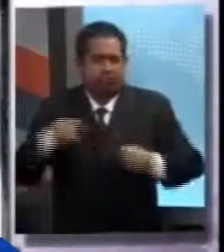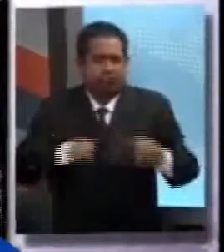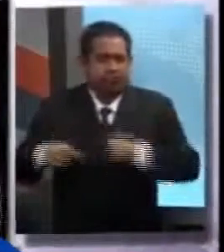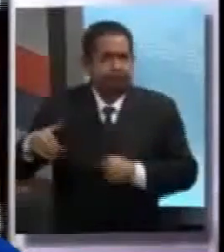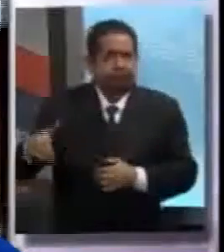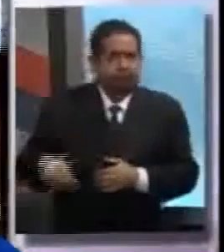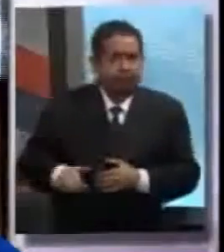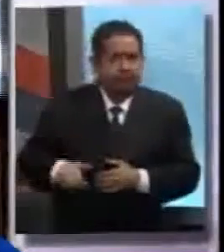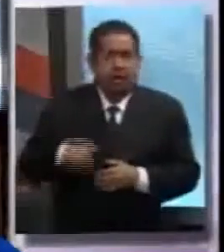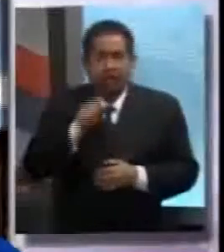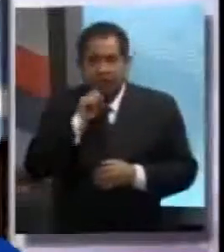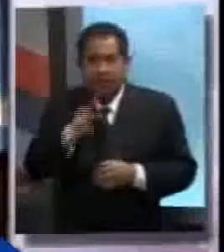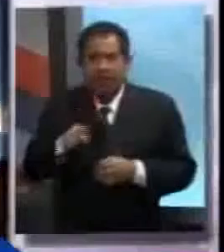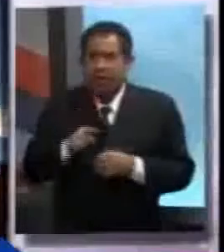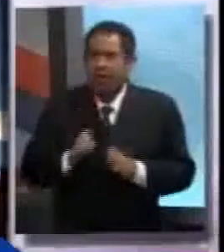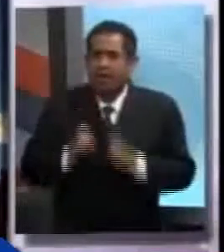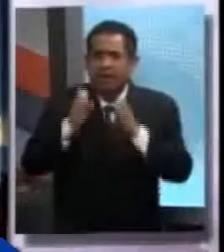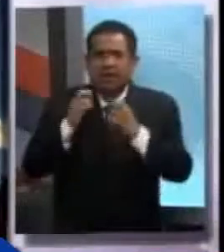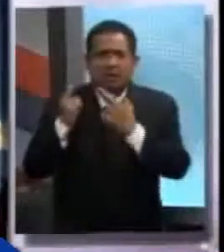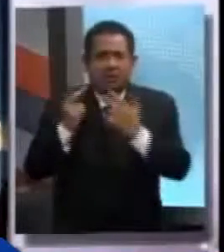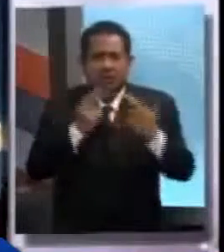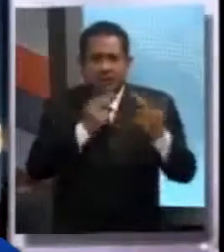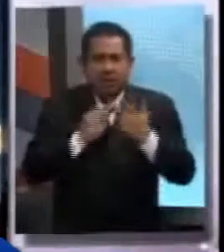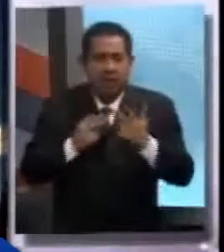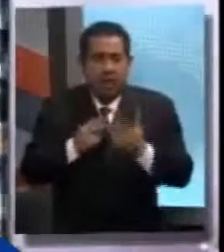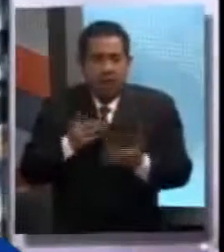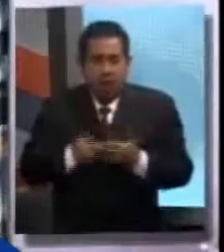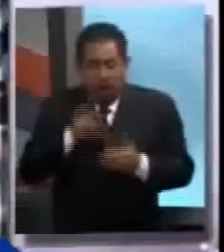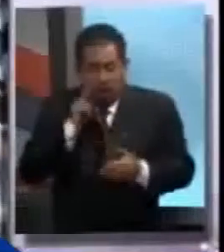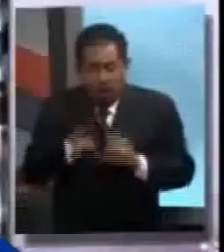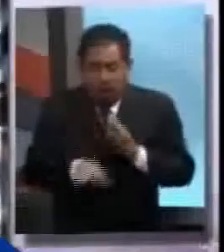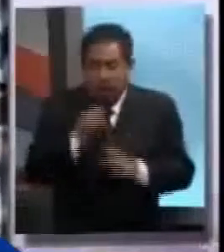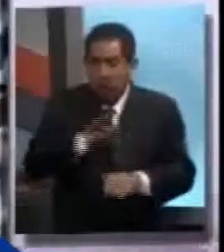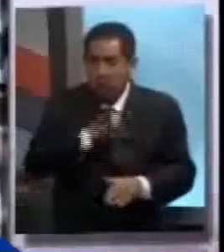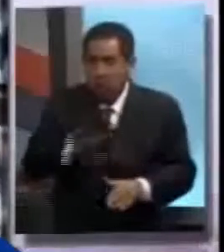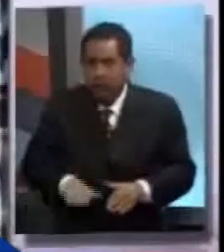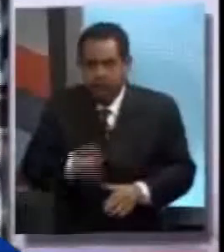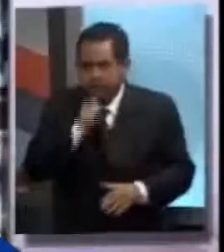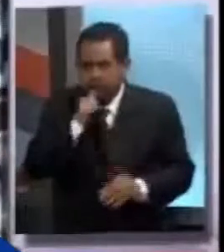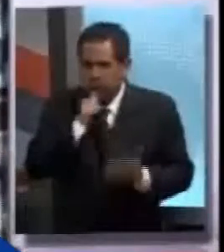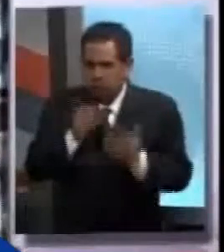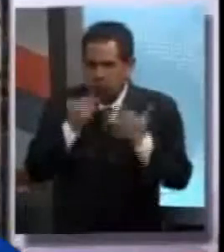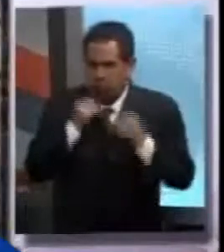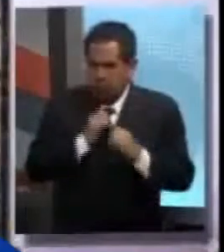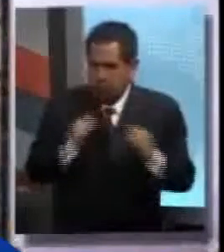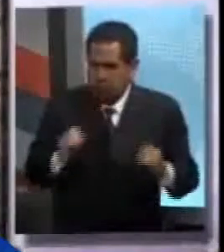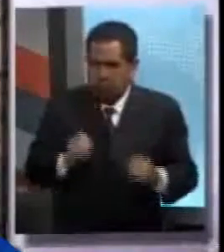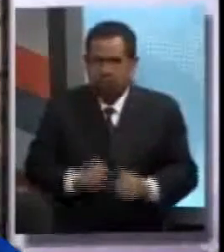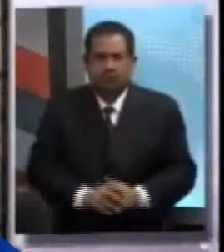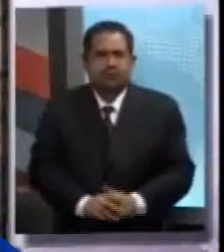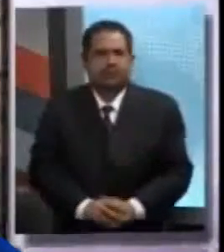se registraron daños a varios edificios sin que hasta el momento se registren víctimas mortales.